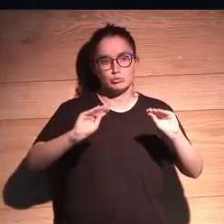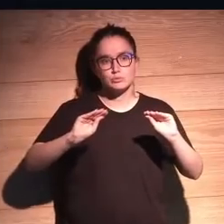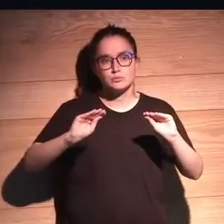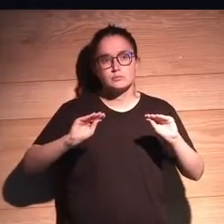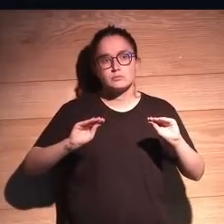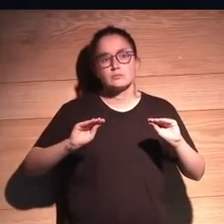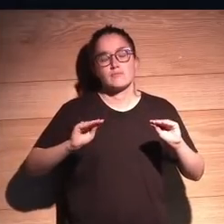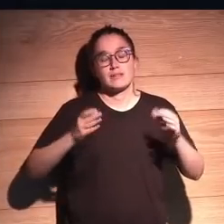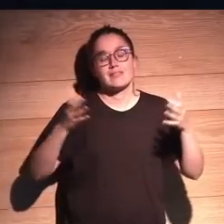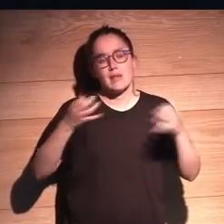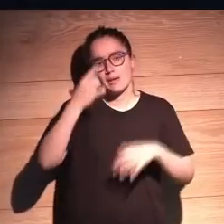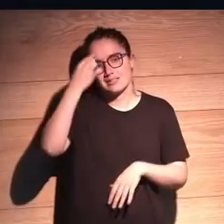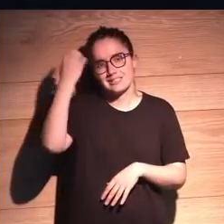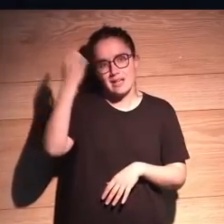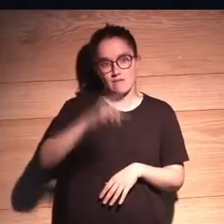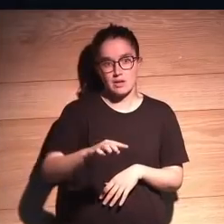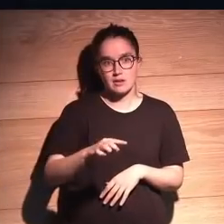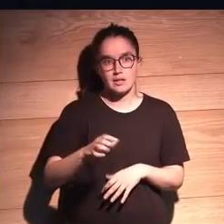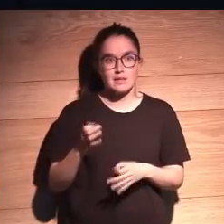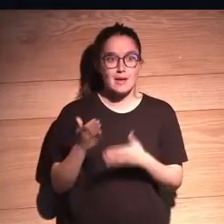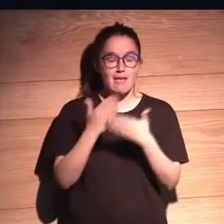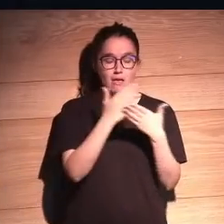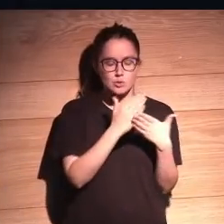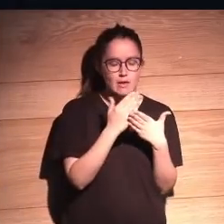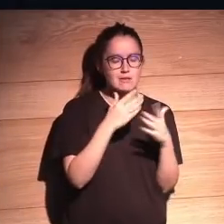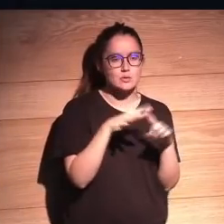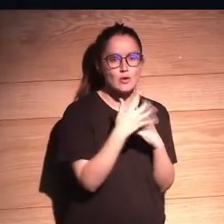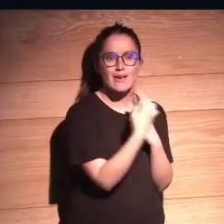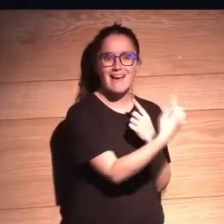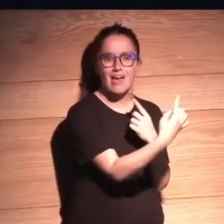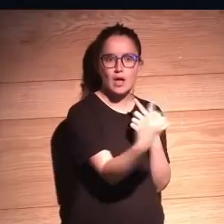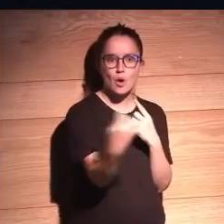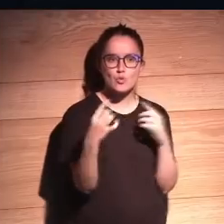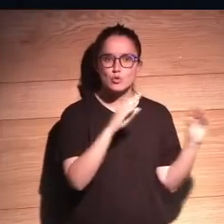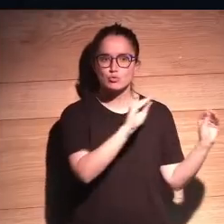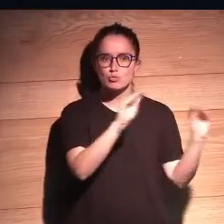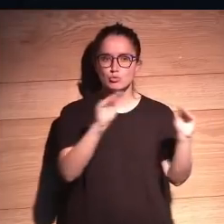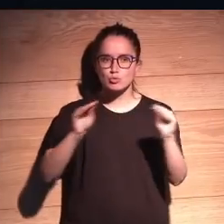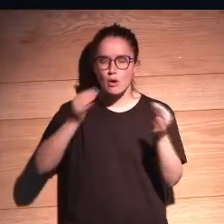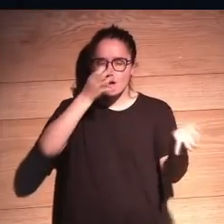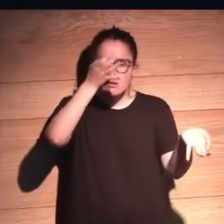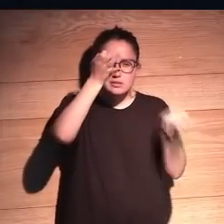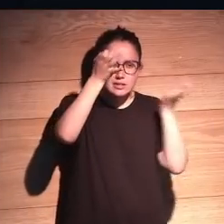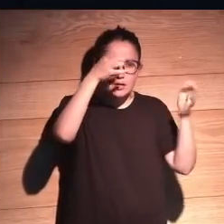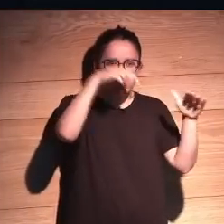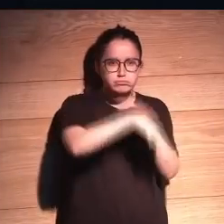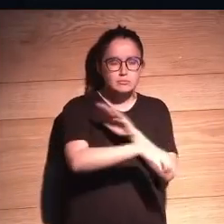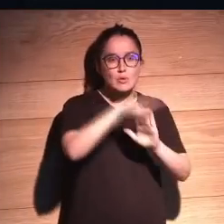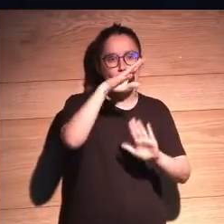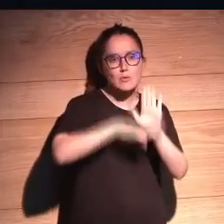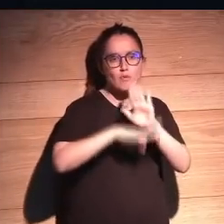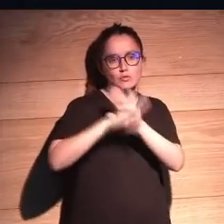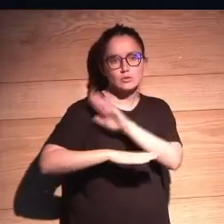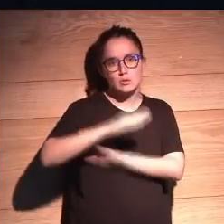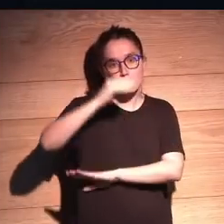hay que ser consciente de que hay que estudiar caso por caso. Que hay que ver todos los detalles de una programación de una